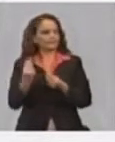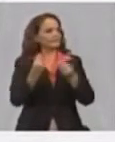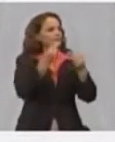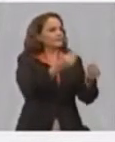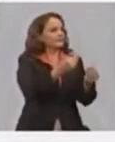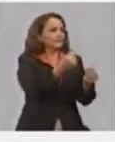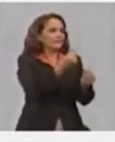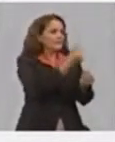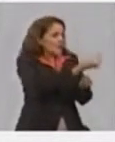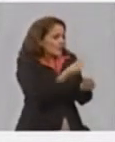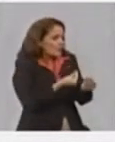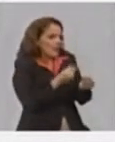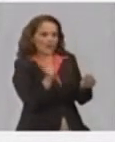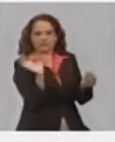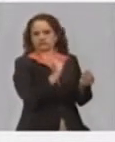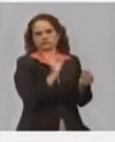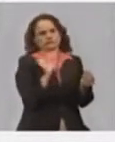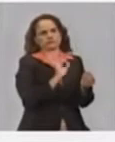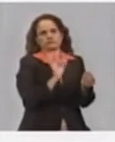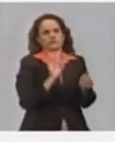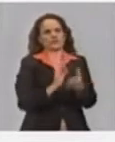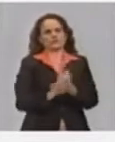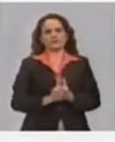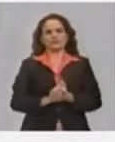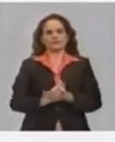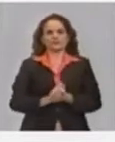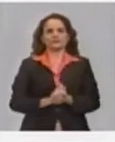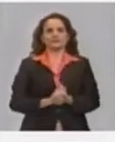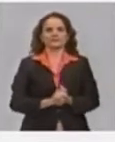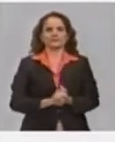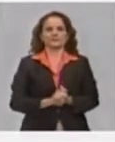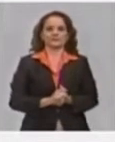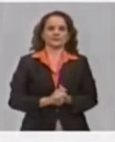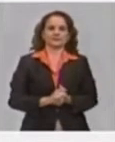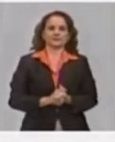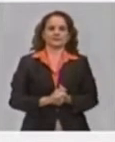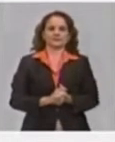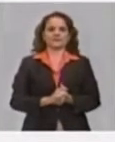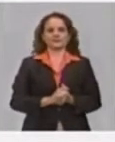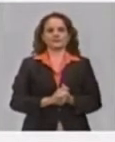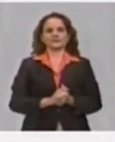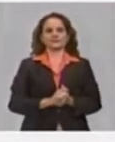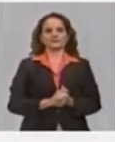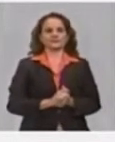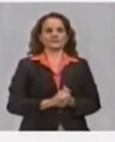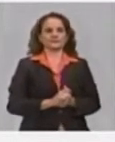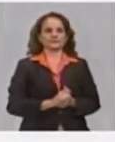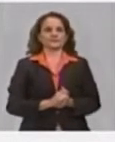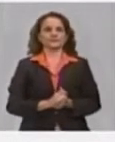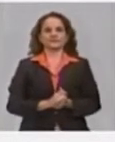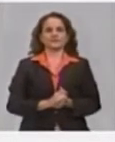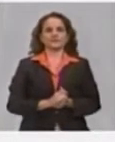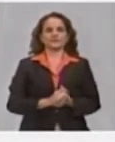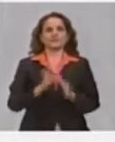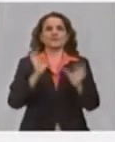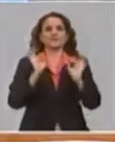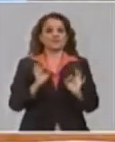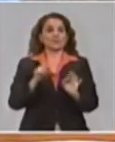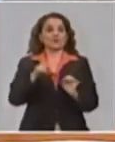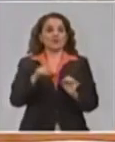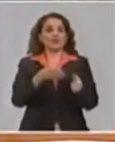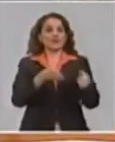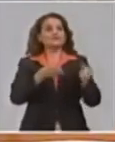con cargo al presupuesto de la asistencia social. El Instituto Nacional de Seguridad Social, a partir de sus